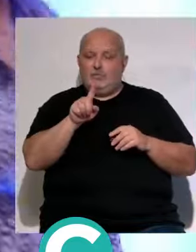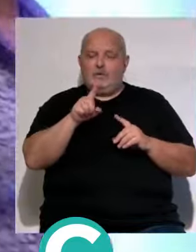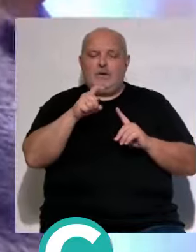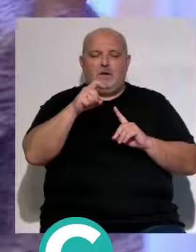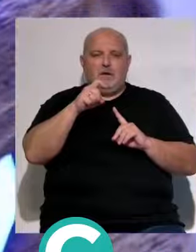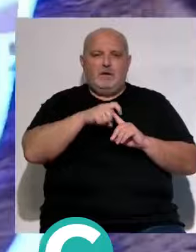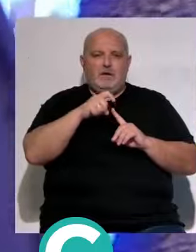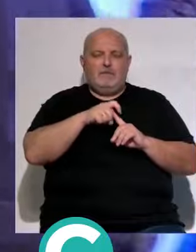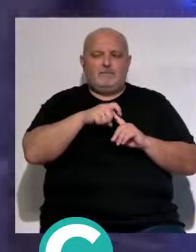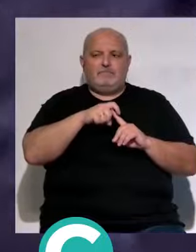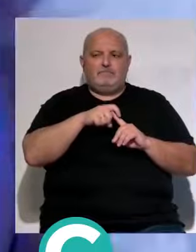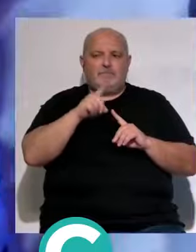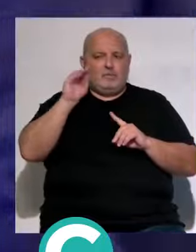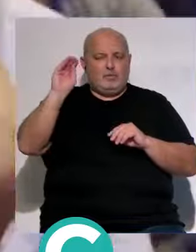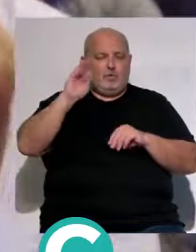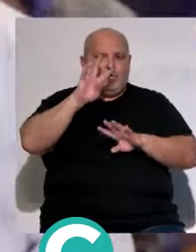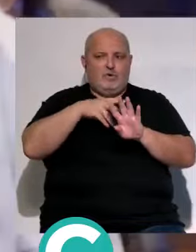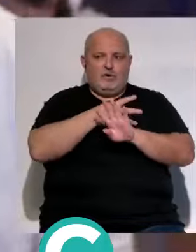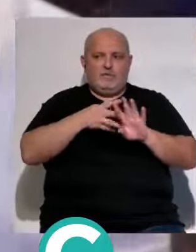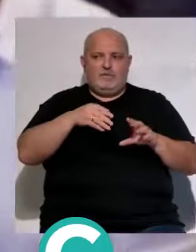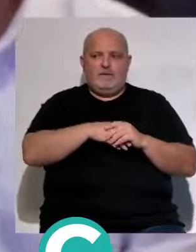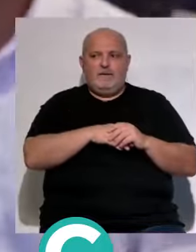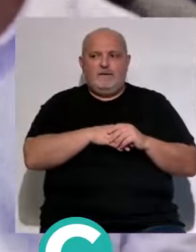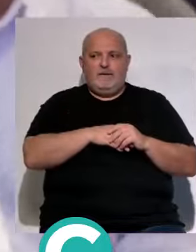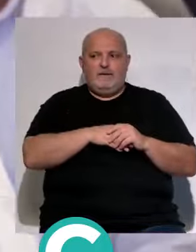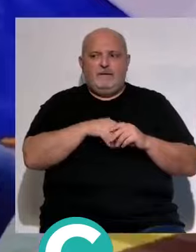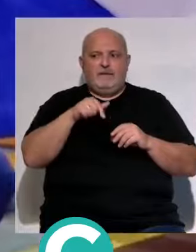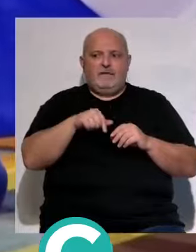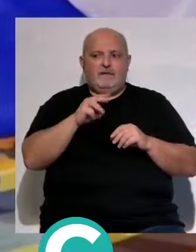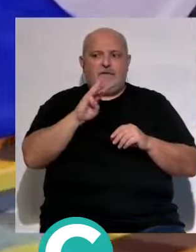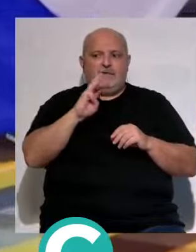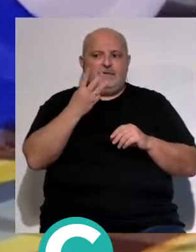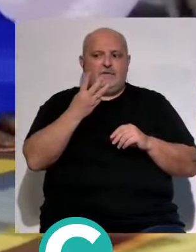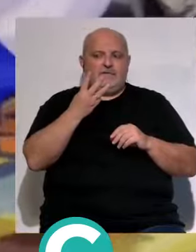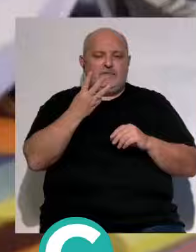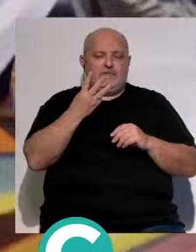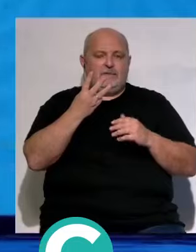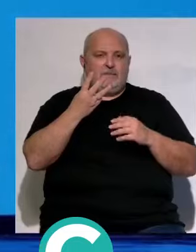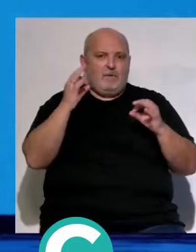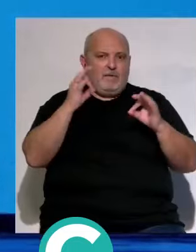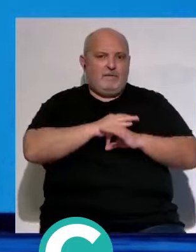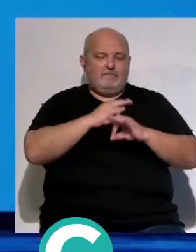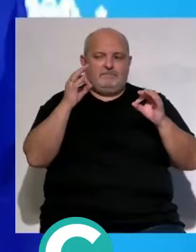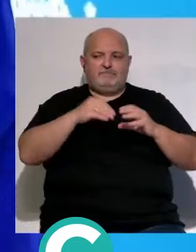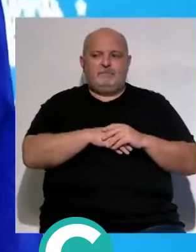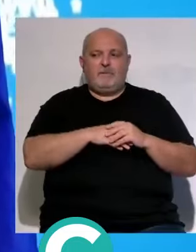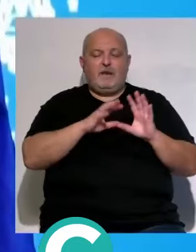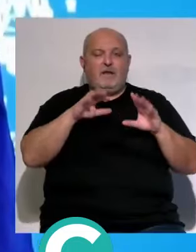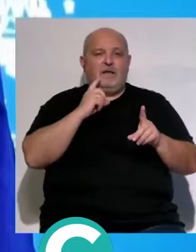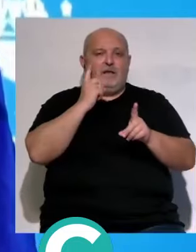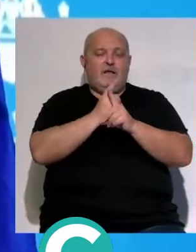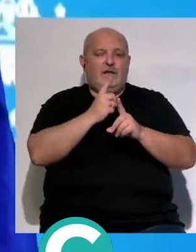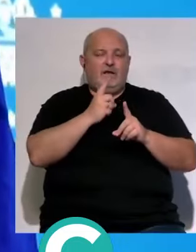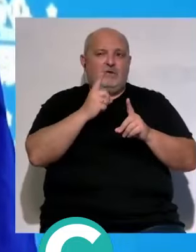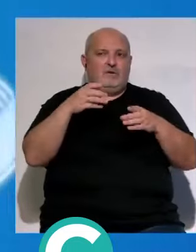de mayo hora de allí de El Salvador aquí serán las 3 de la mañana estaremos despiertos El Cádiz frente a la